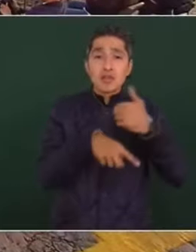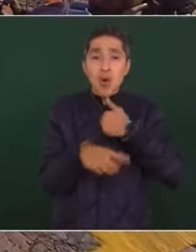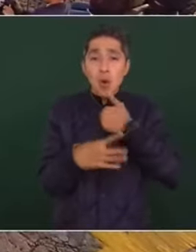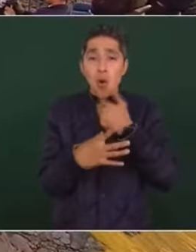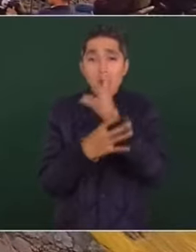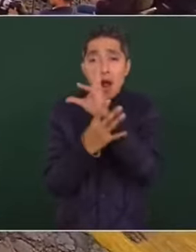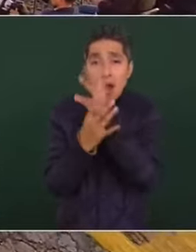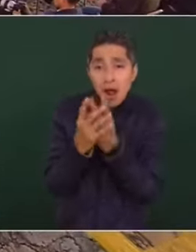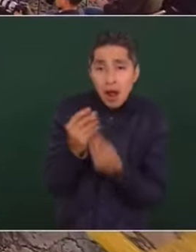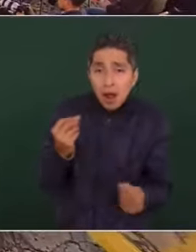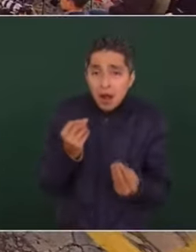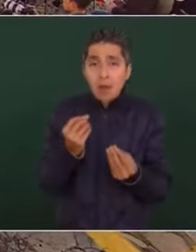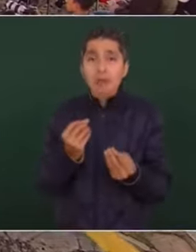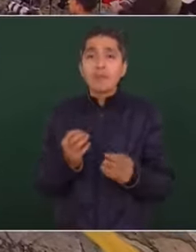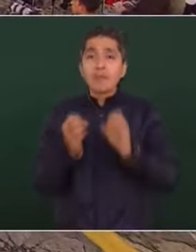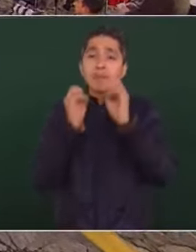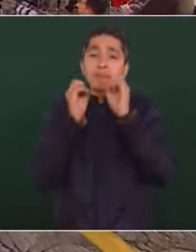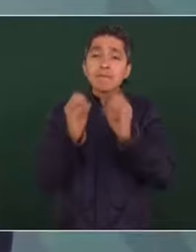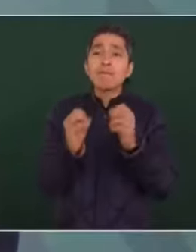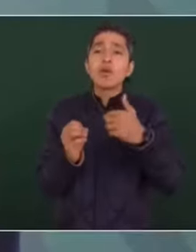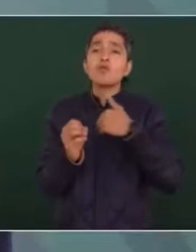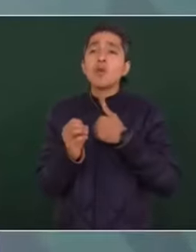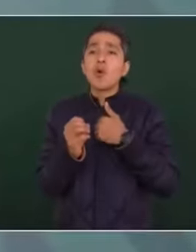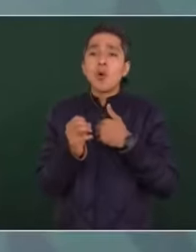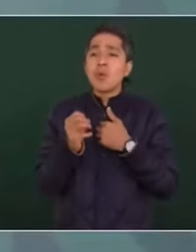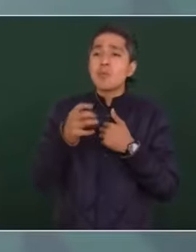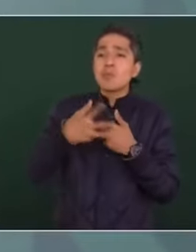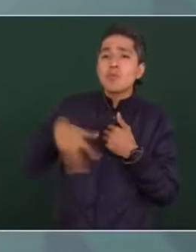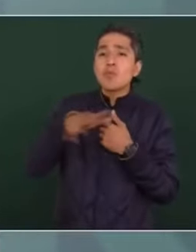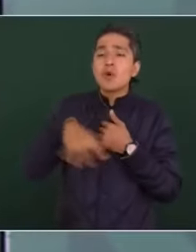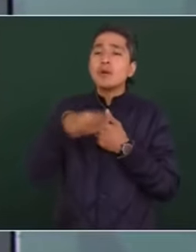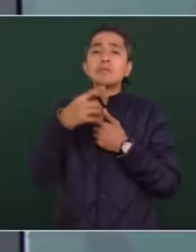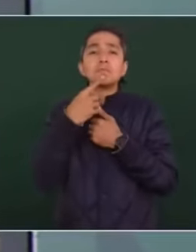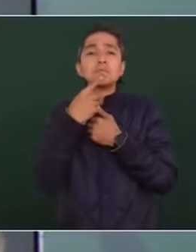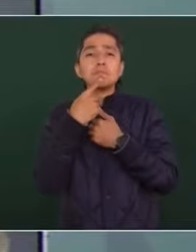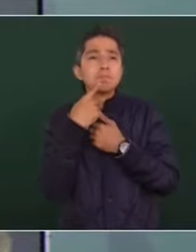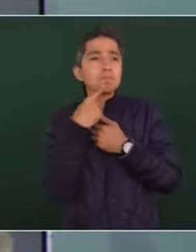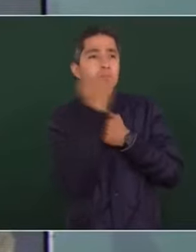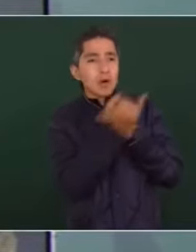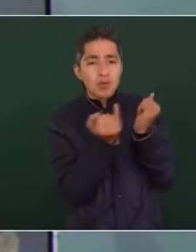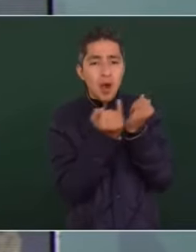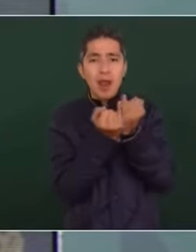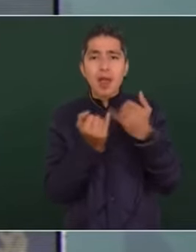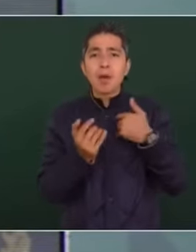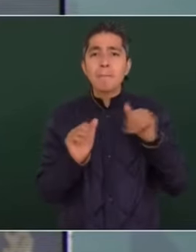o que fuera yo a buscar un amparo. No,